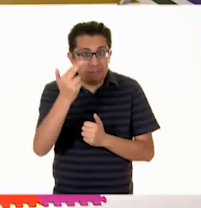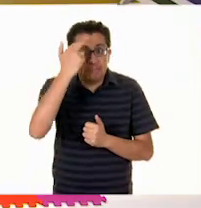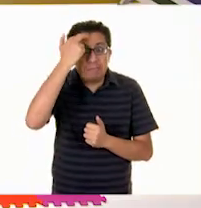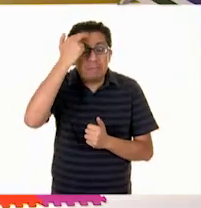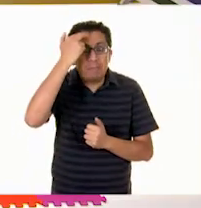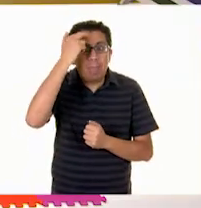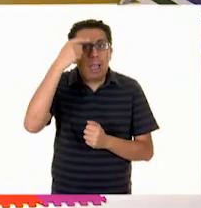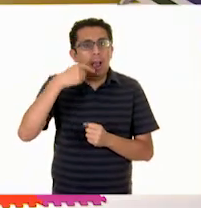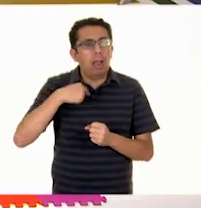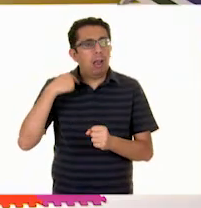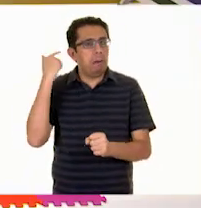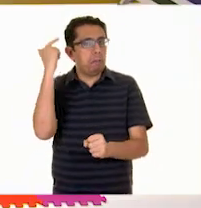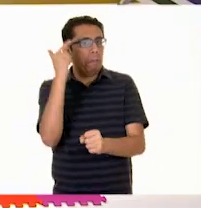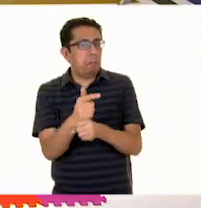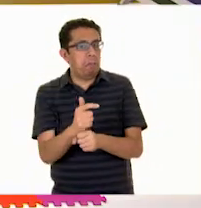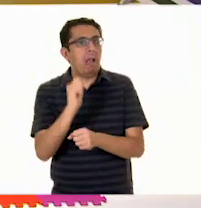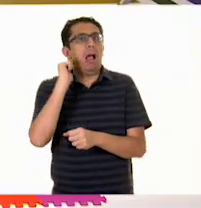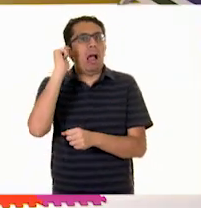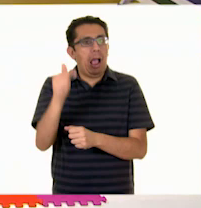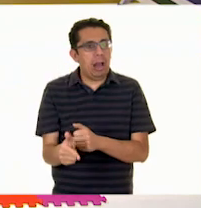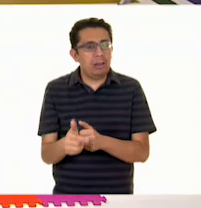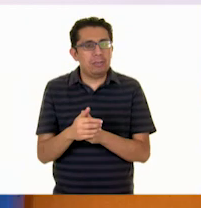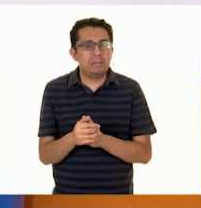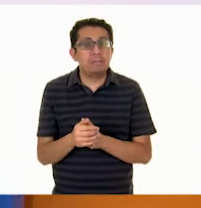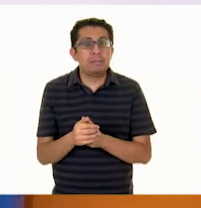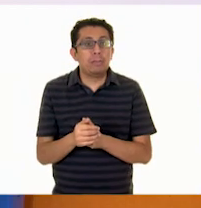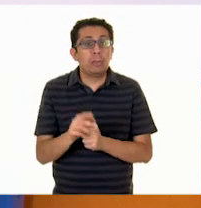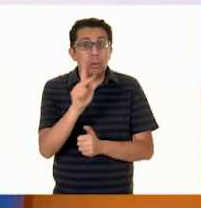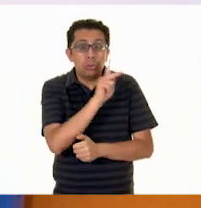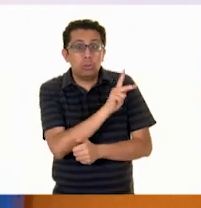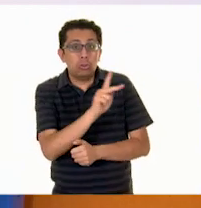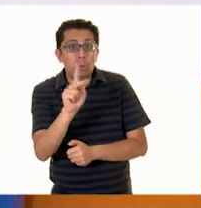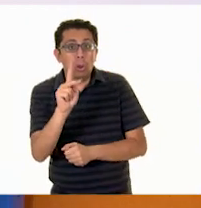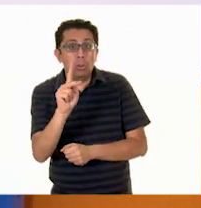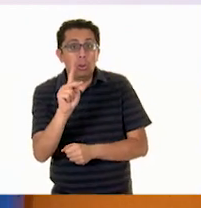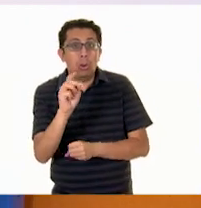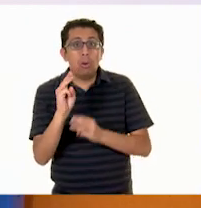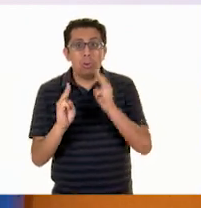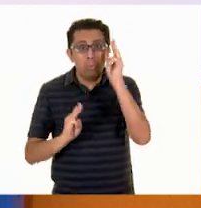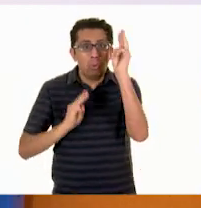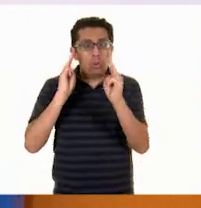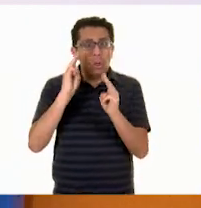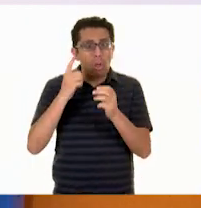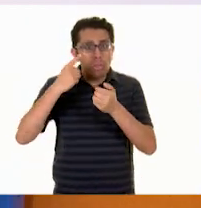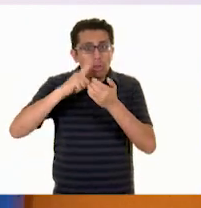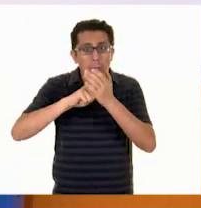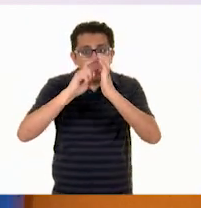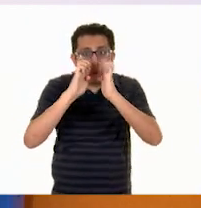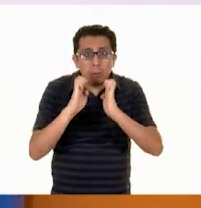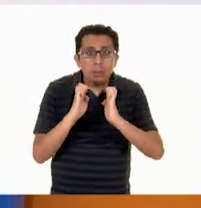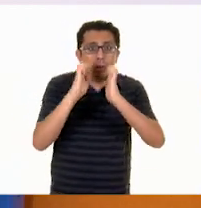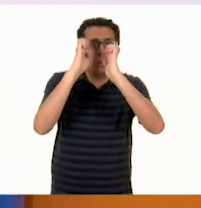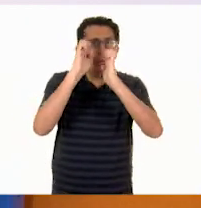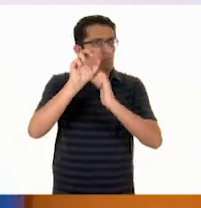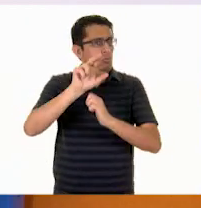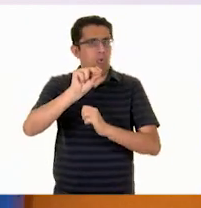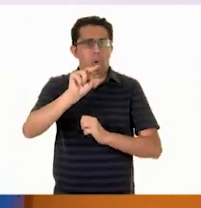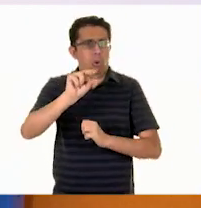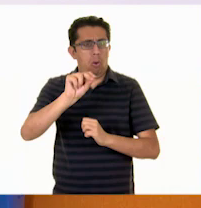Descubrí algo. No todos los museos están en edificios. También hay